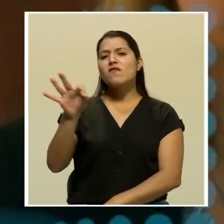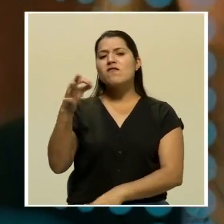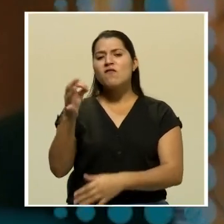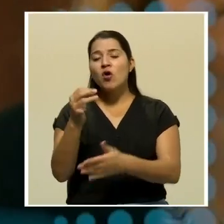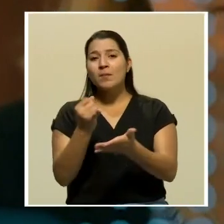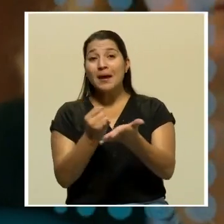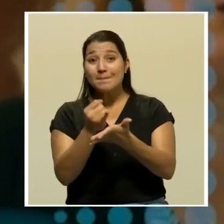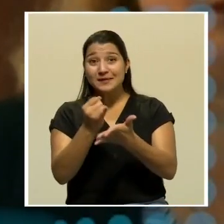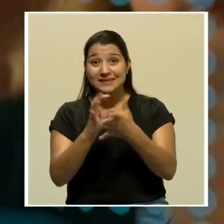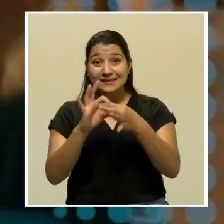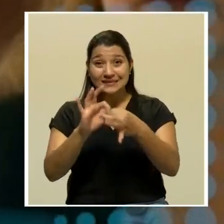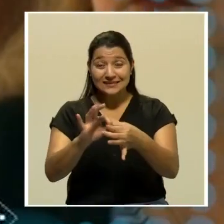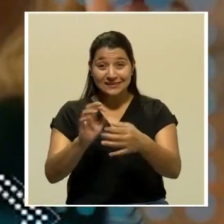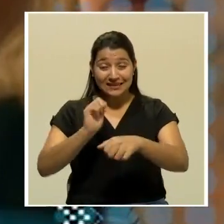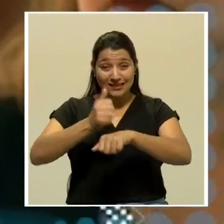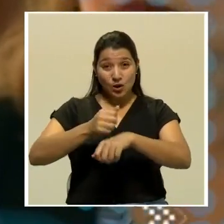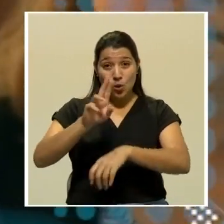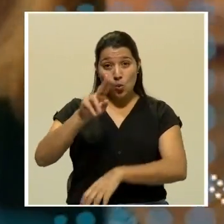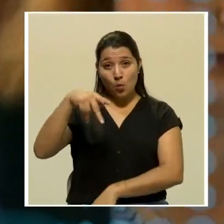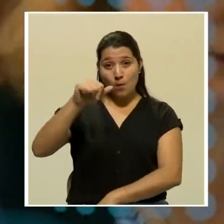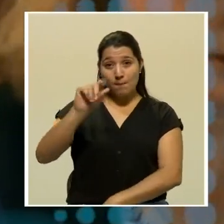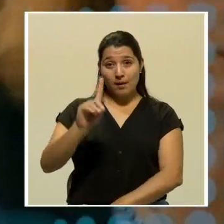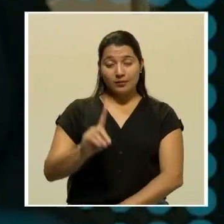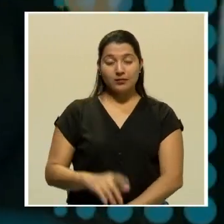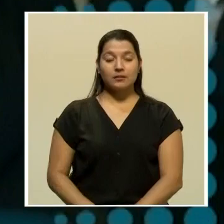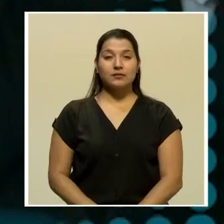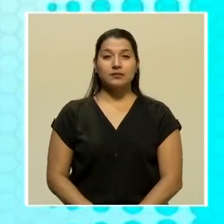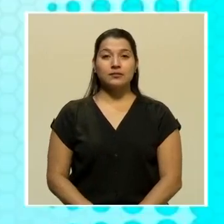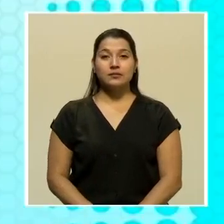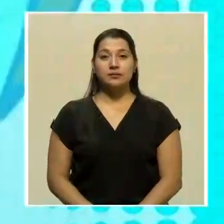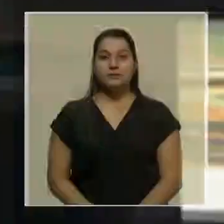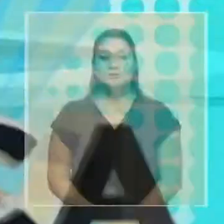la investigación de la Unidad Presidencial de Datos, UPAT.